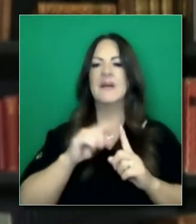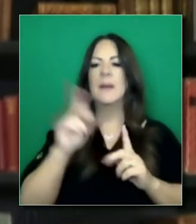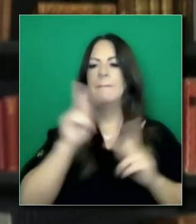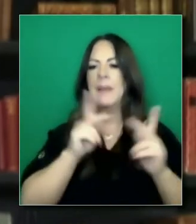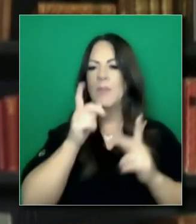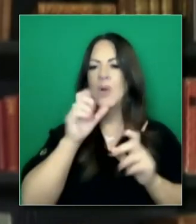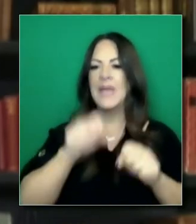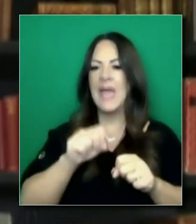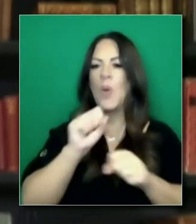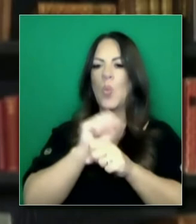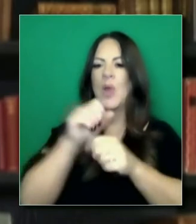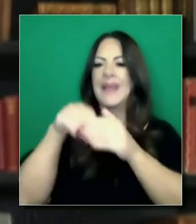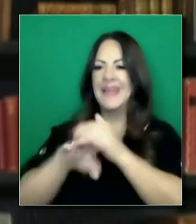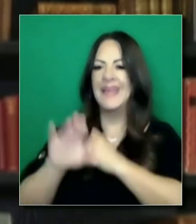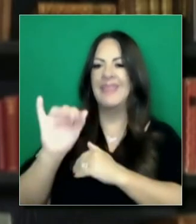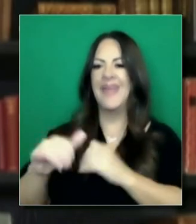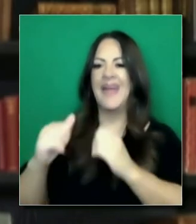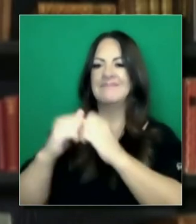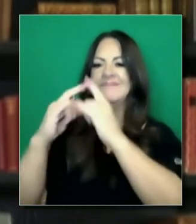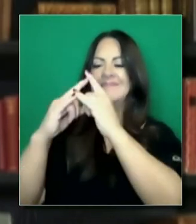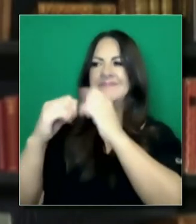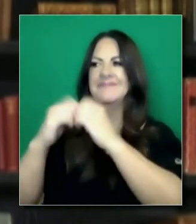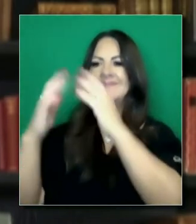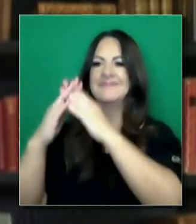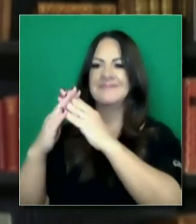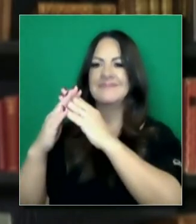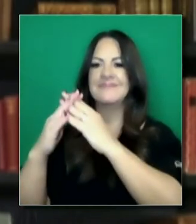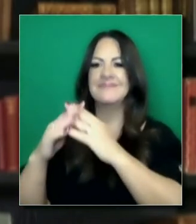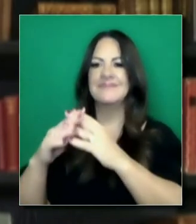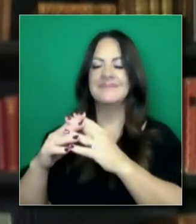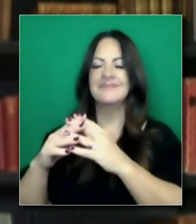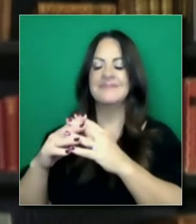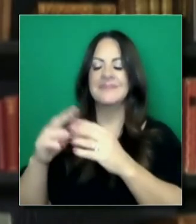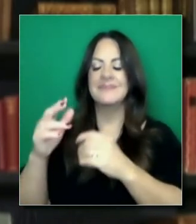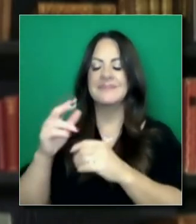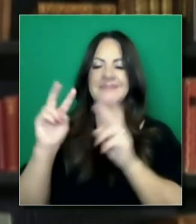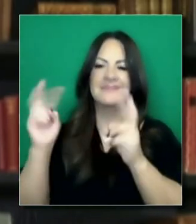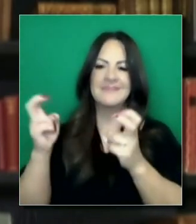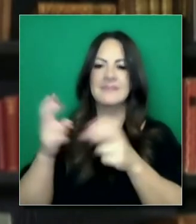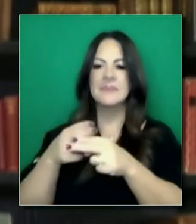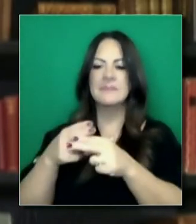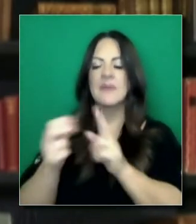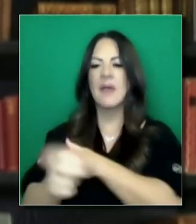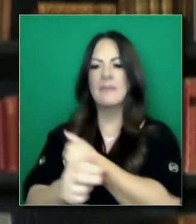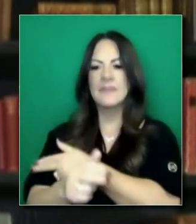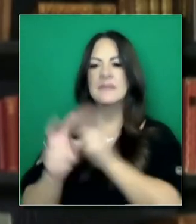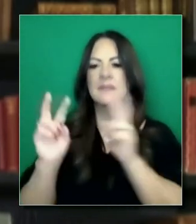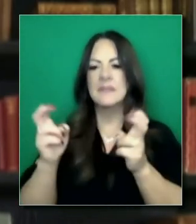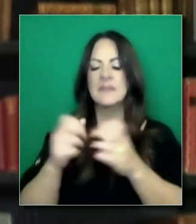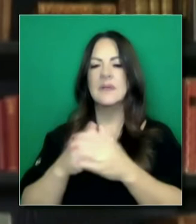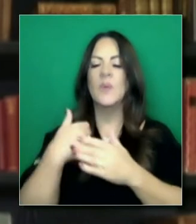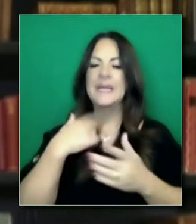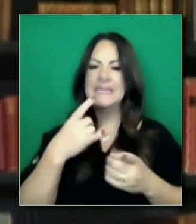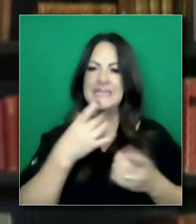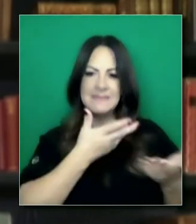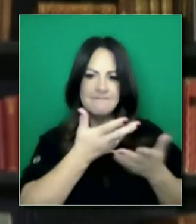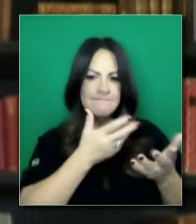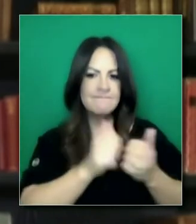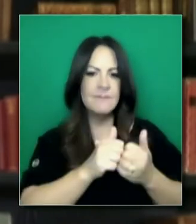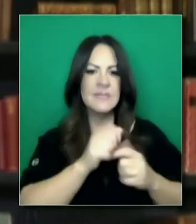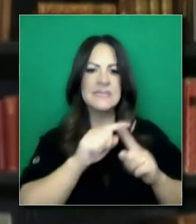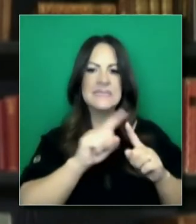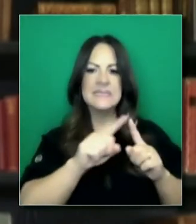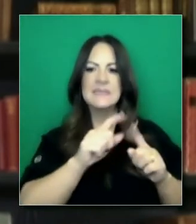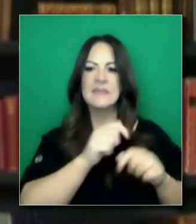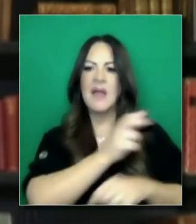y perdónenme por pasarme un poco de la raya con mis palabras, pero sí tenemos planes, hemos ya hablado con hospitales directamente en